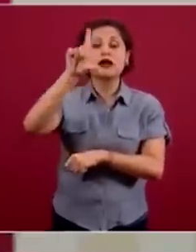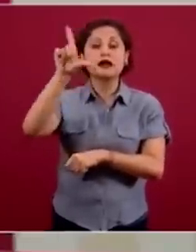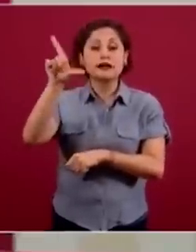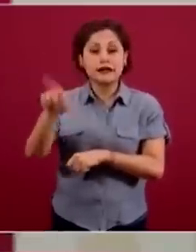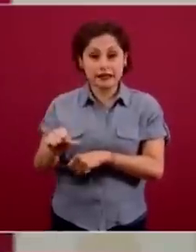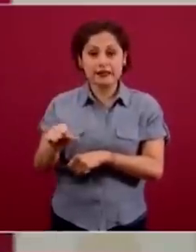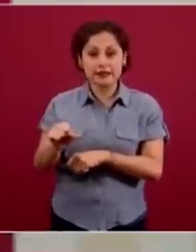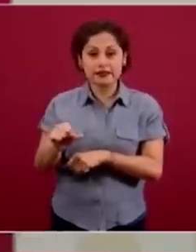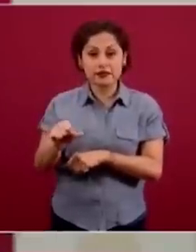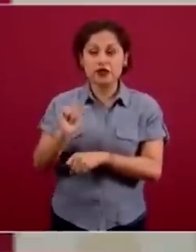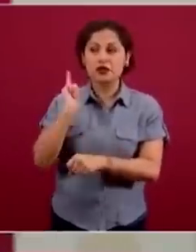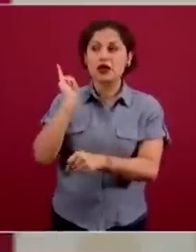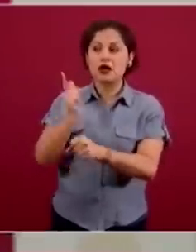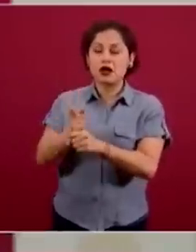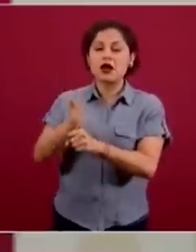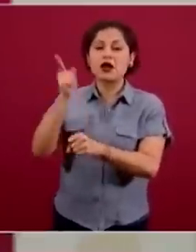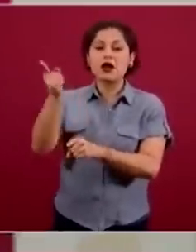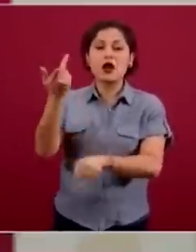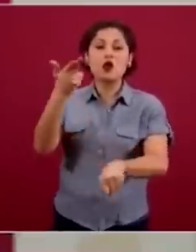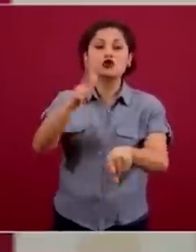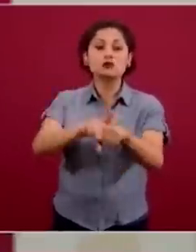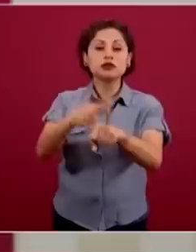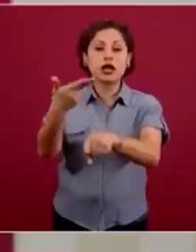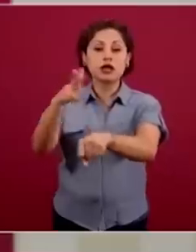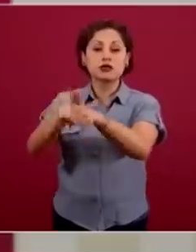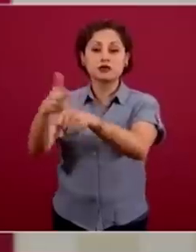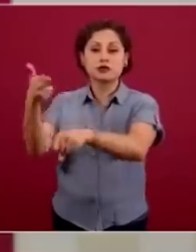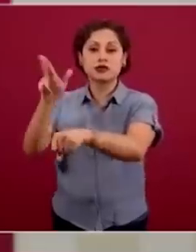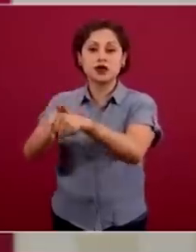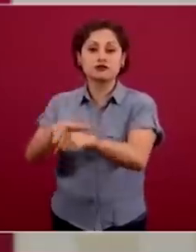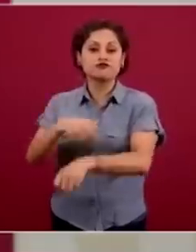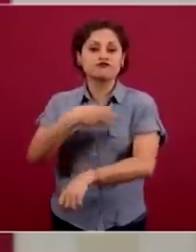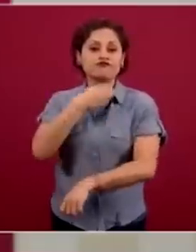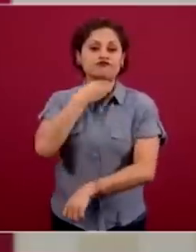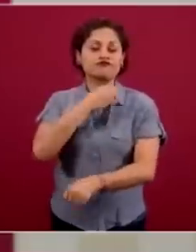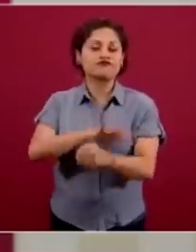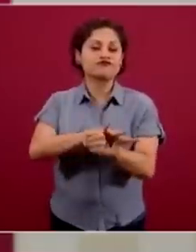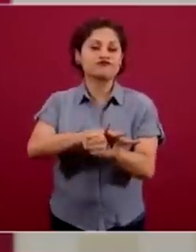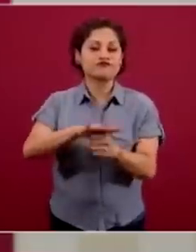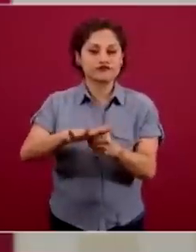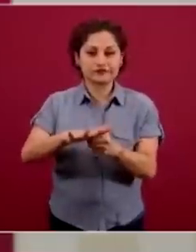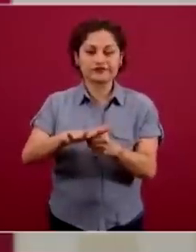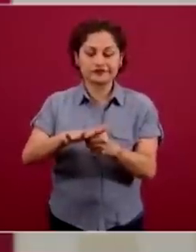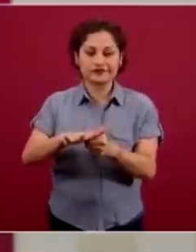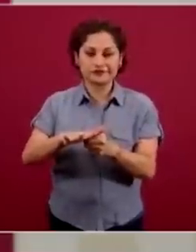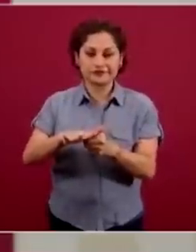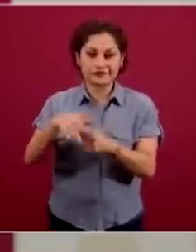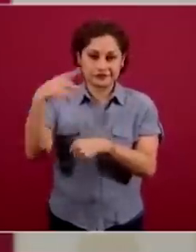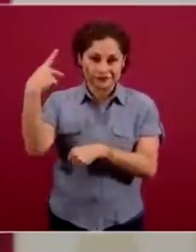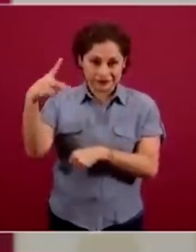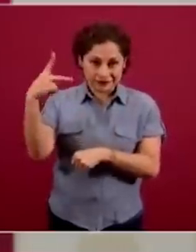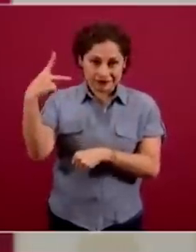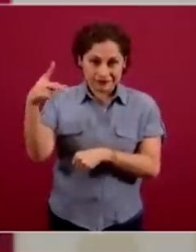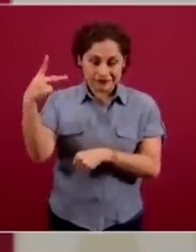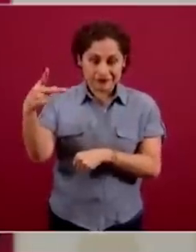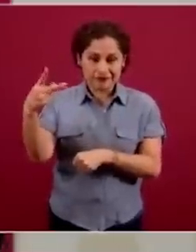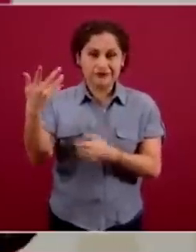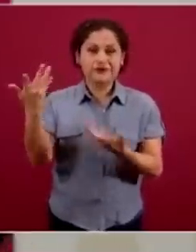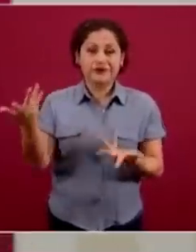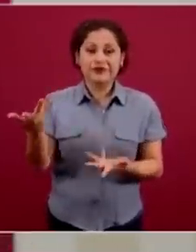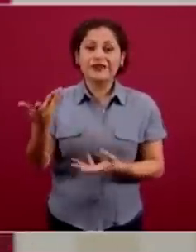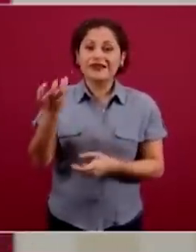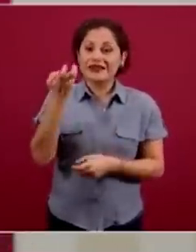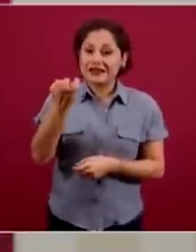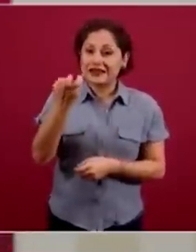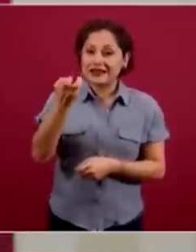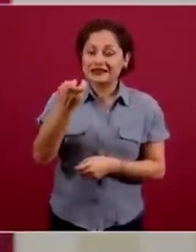la sobresaturación de los hospitales, de los sistemas nacionales de salud y además una progresión